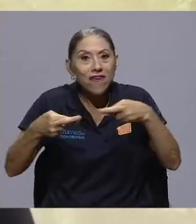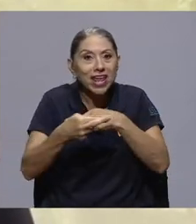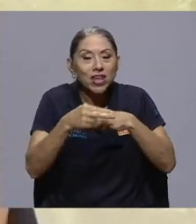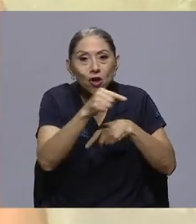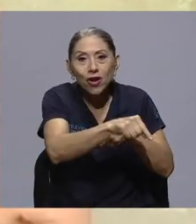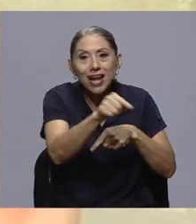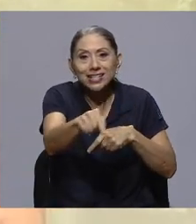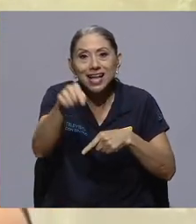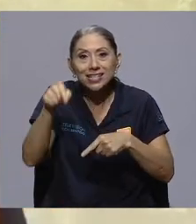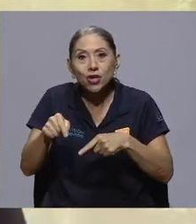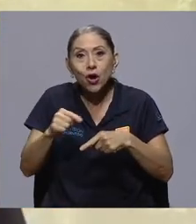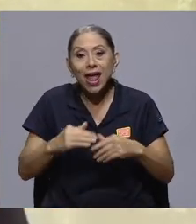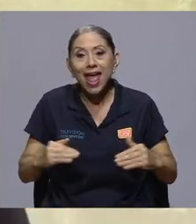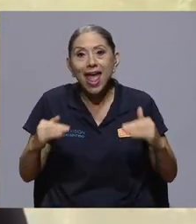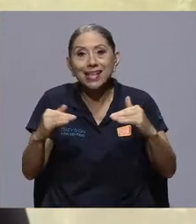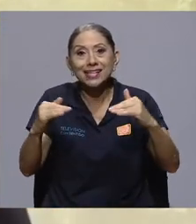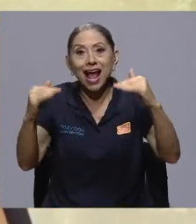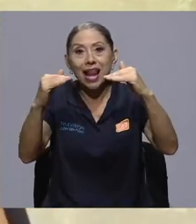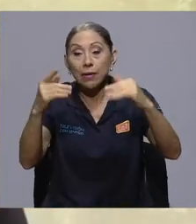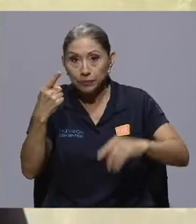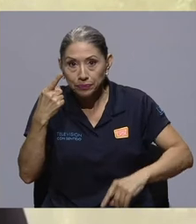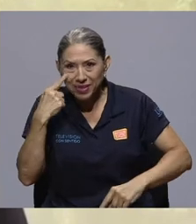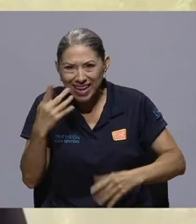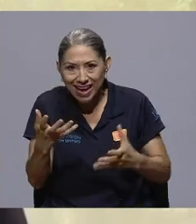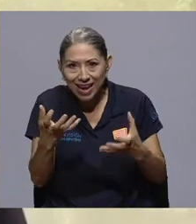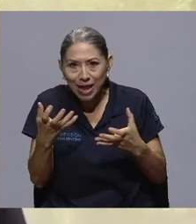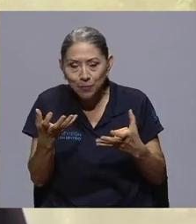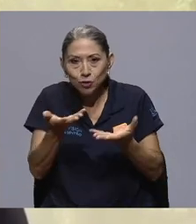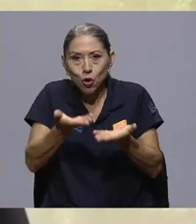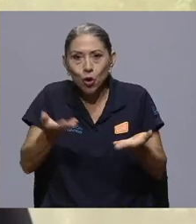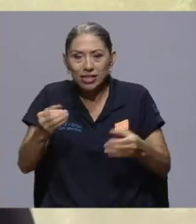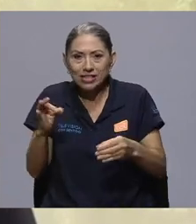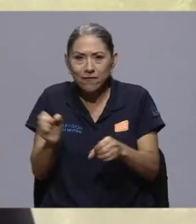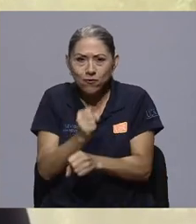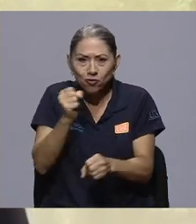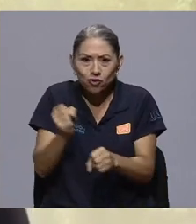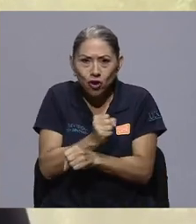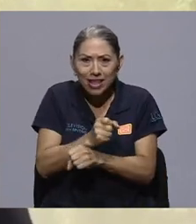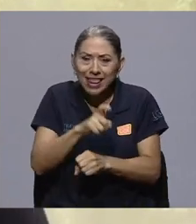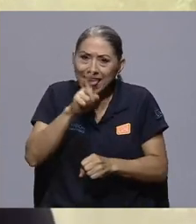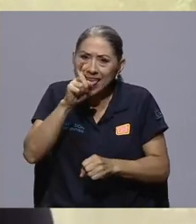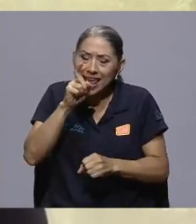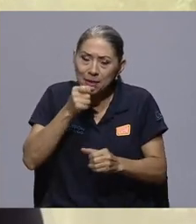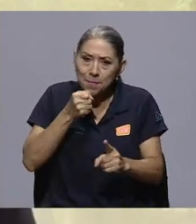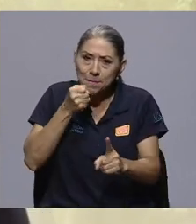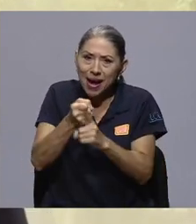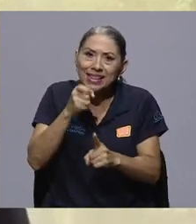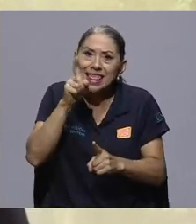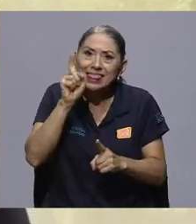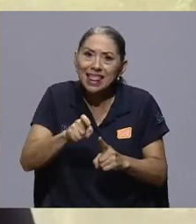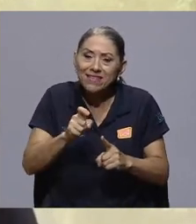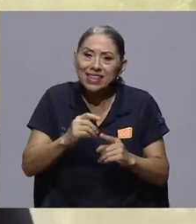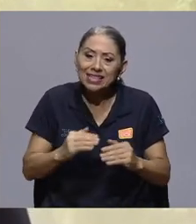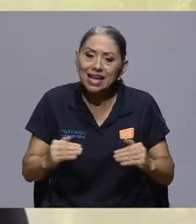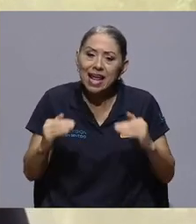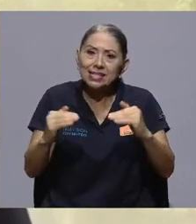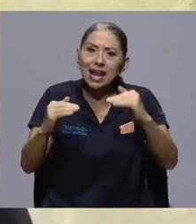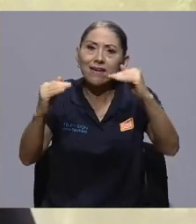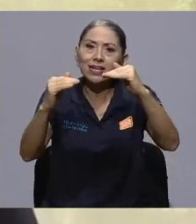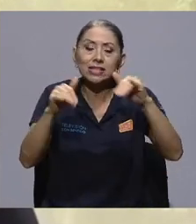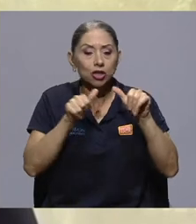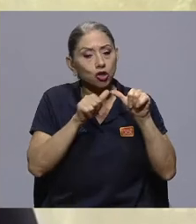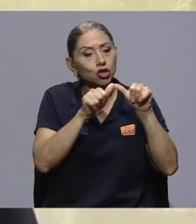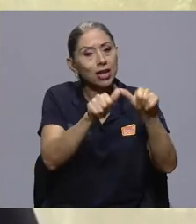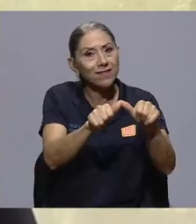escala, porque ojo, las cosas si queremos que funcionen y impacten tienen que ser escalables, sostenibles y escalables y E-Coins nos ha